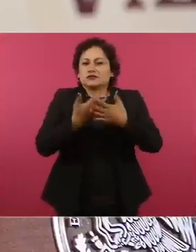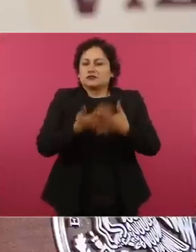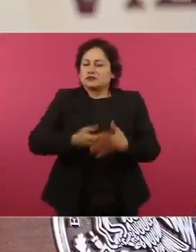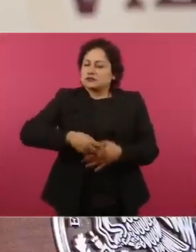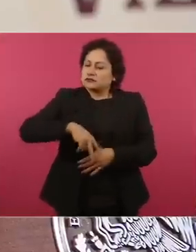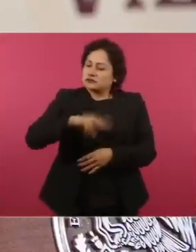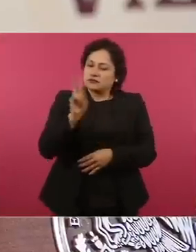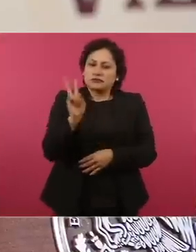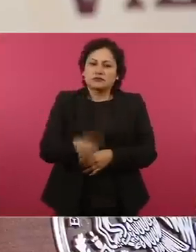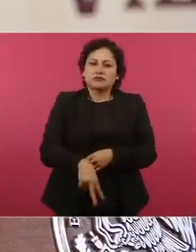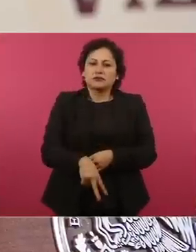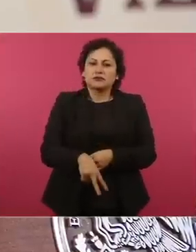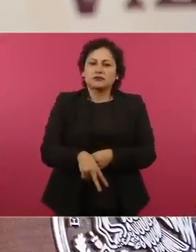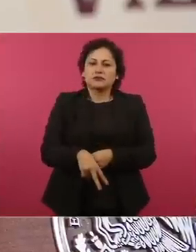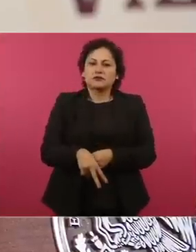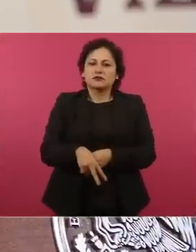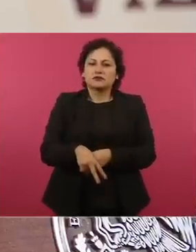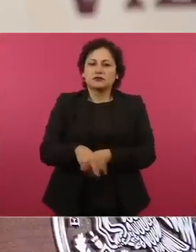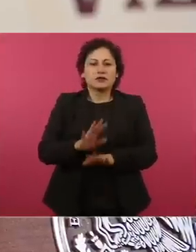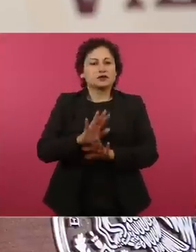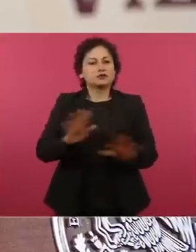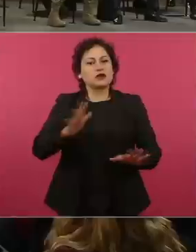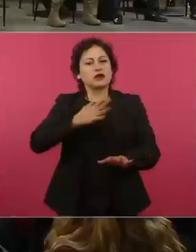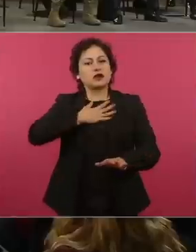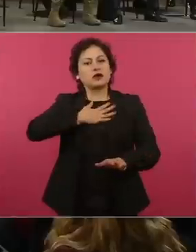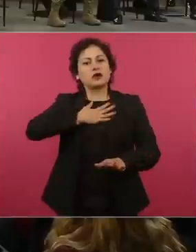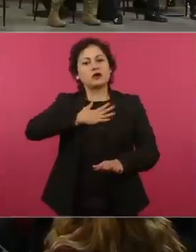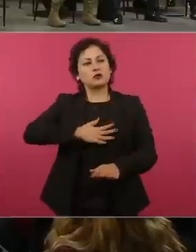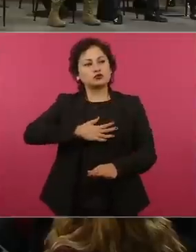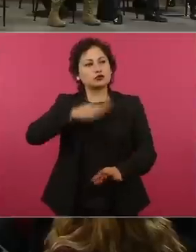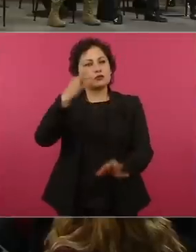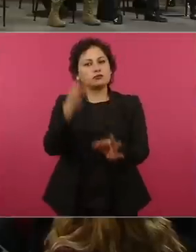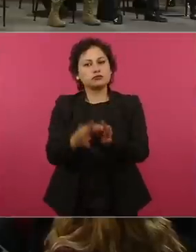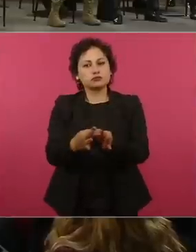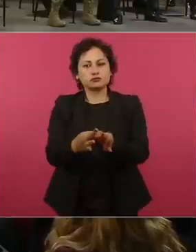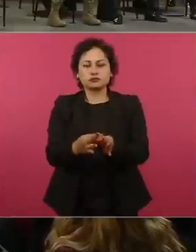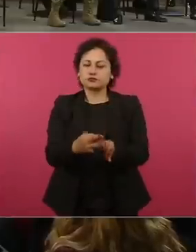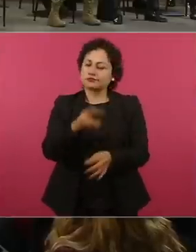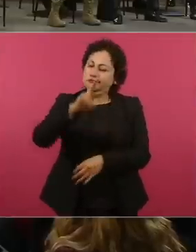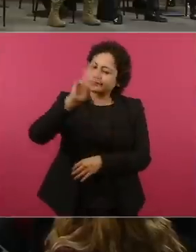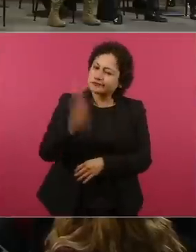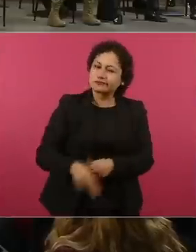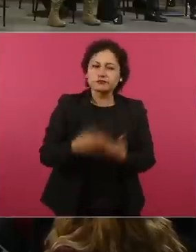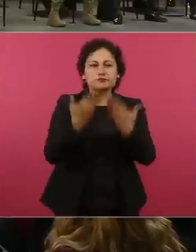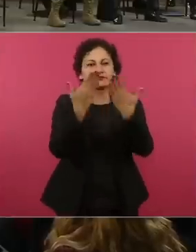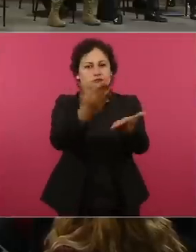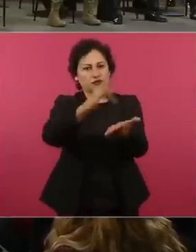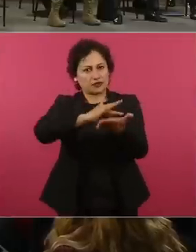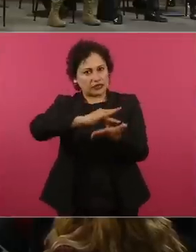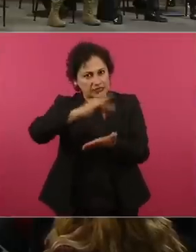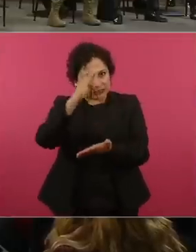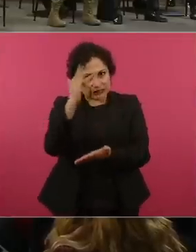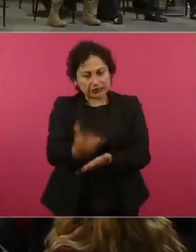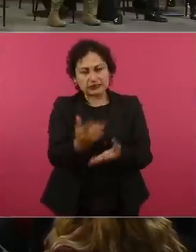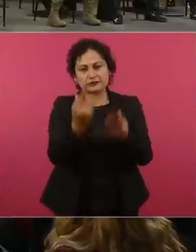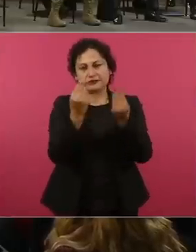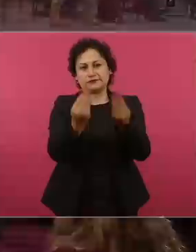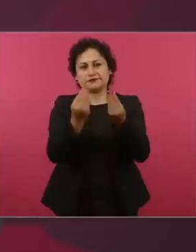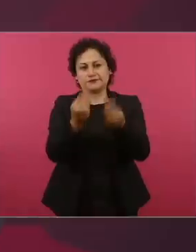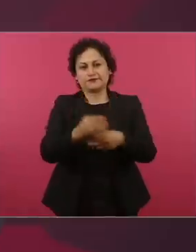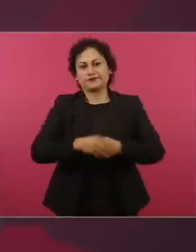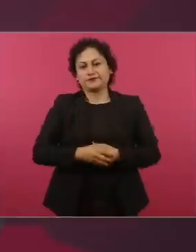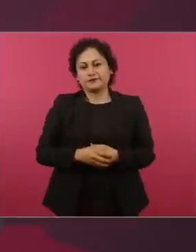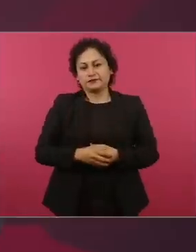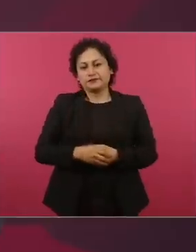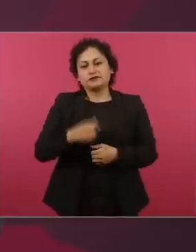Y al final se ha hecho una justicia. Y de verdad, en serio, se lo agradecemos mucho. Lo único que quiero